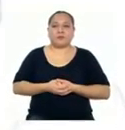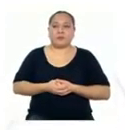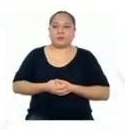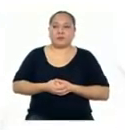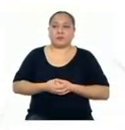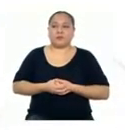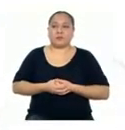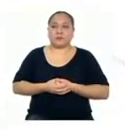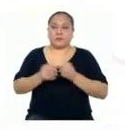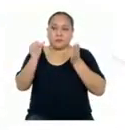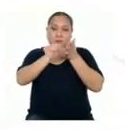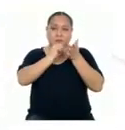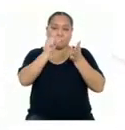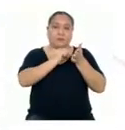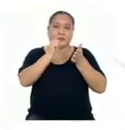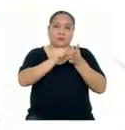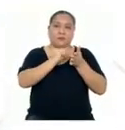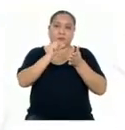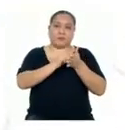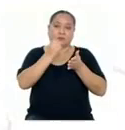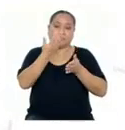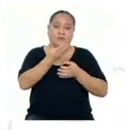Arte Arte